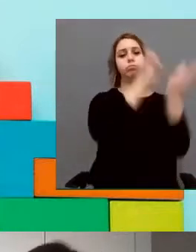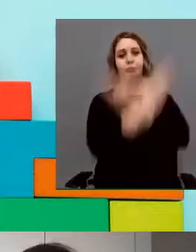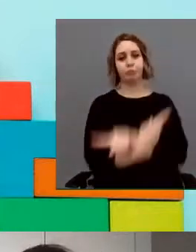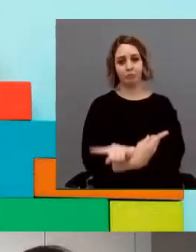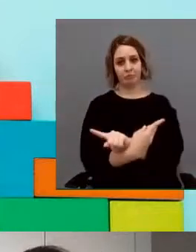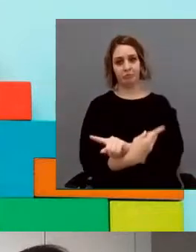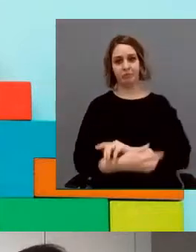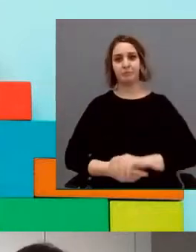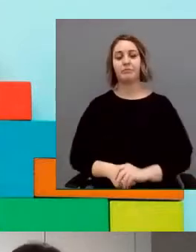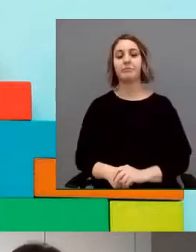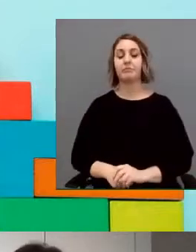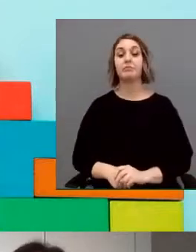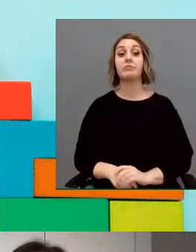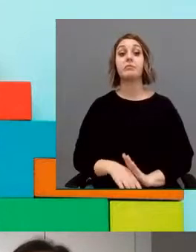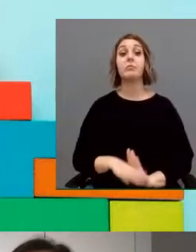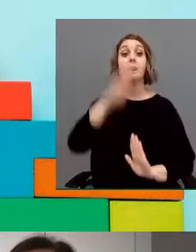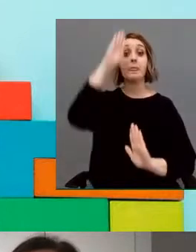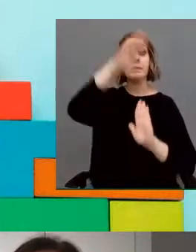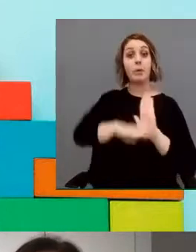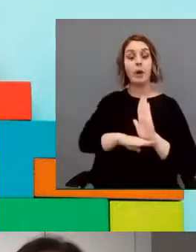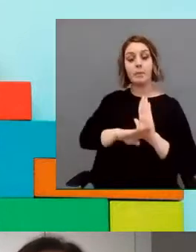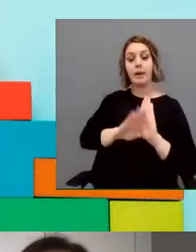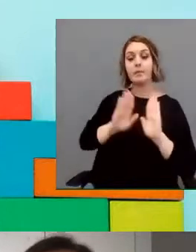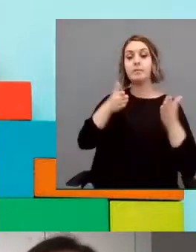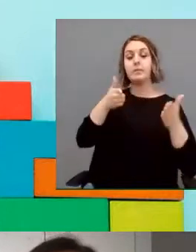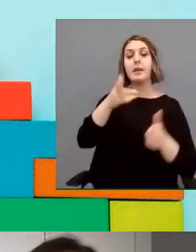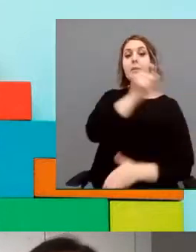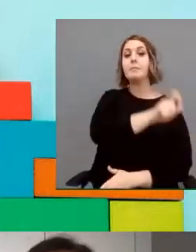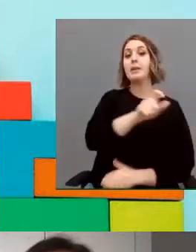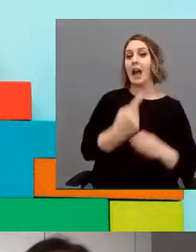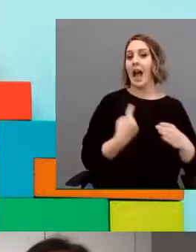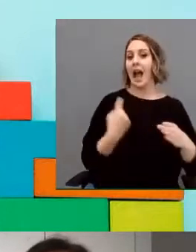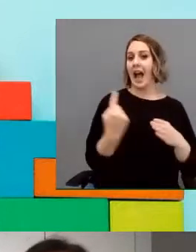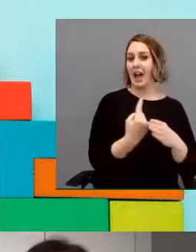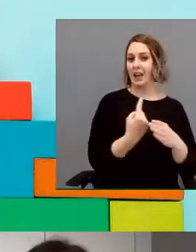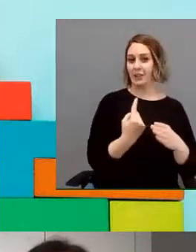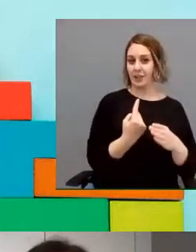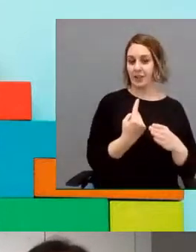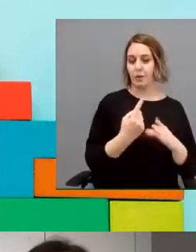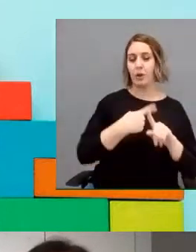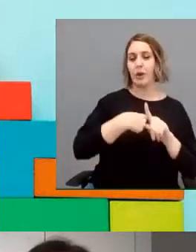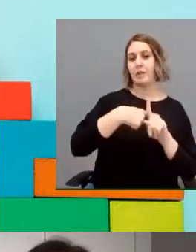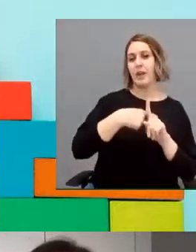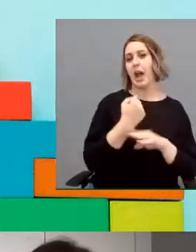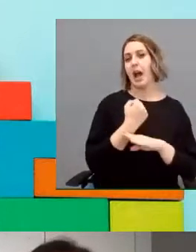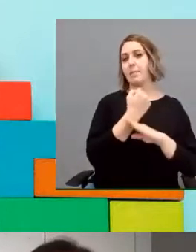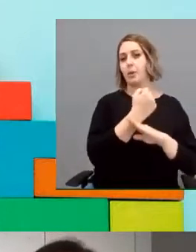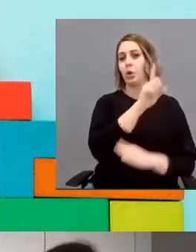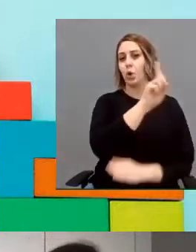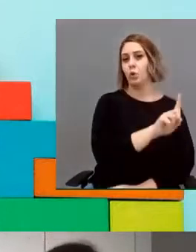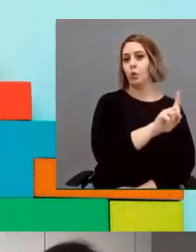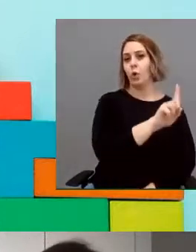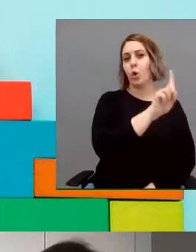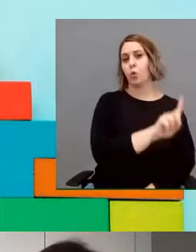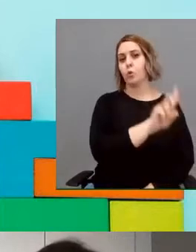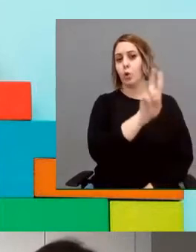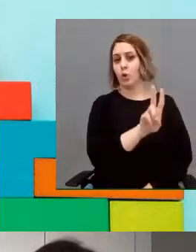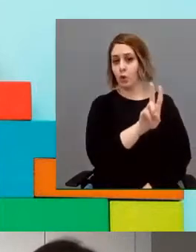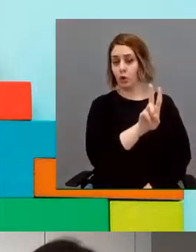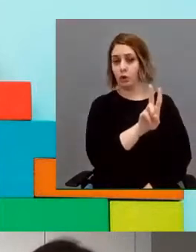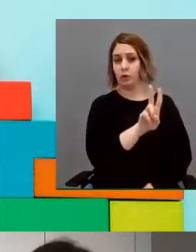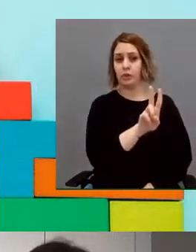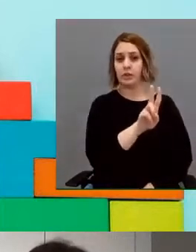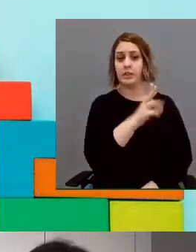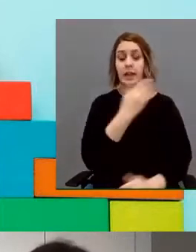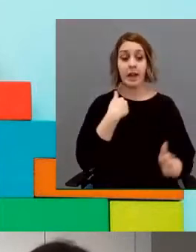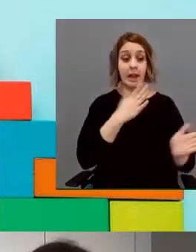El programa está dirigido a personas con autismo, con niveles de apoyo uno o dos, que hayan finalizado su etapa